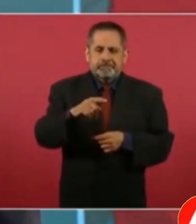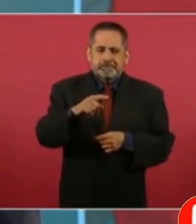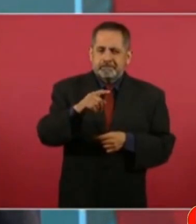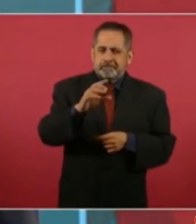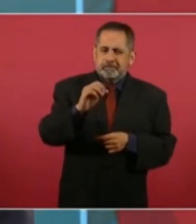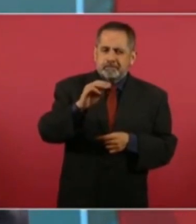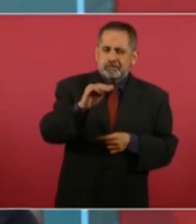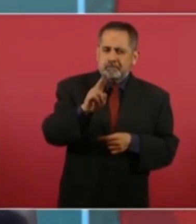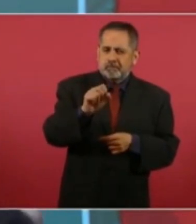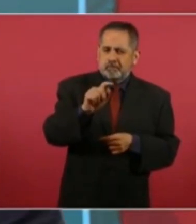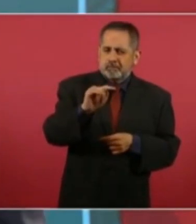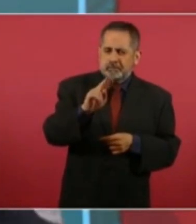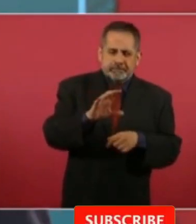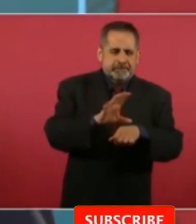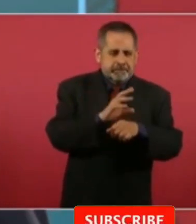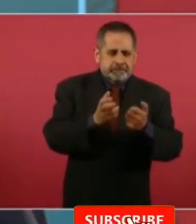ellos